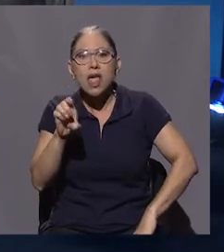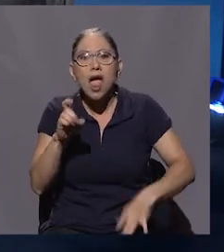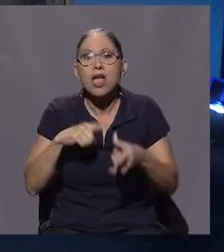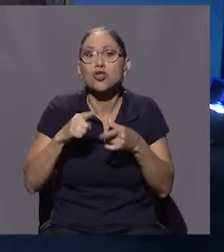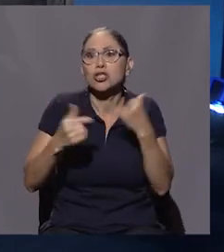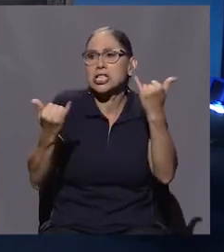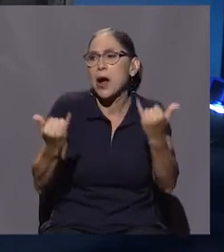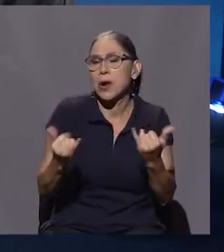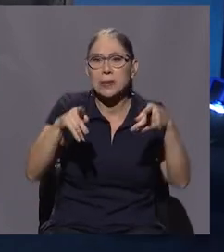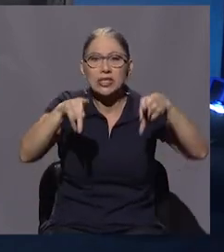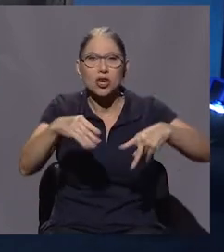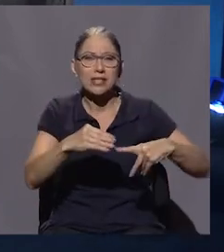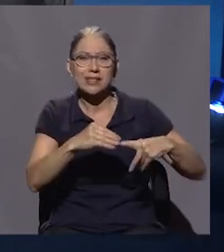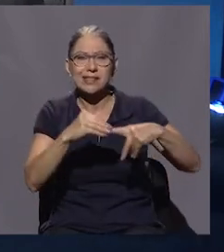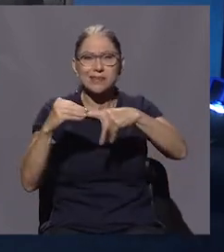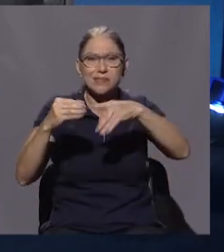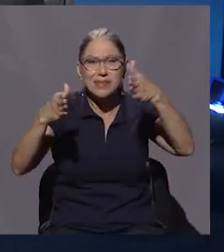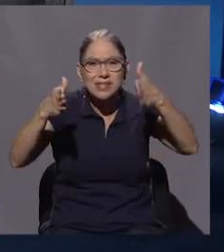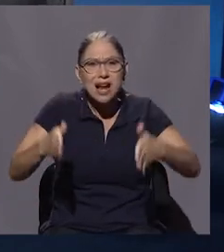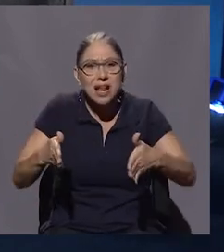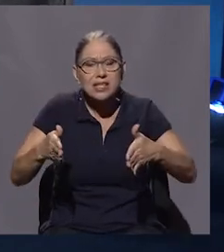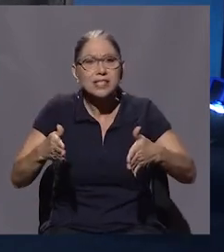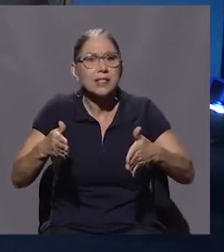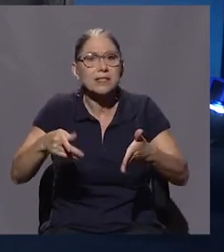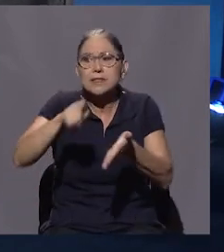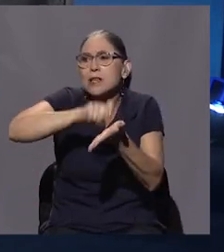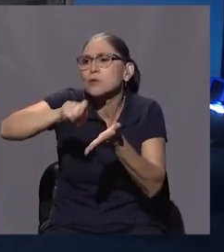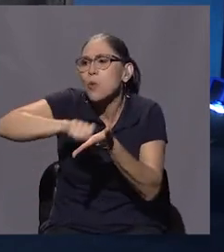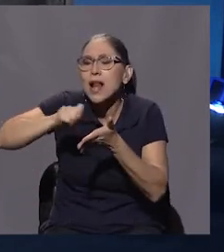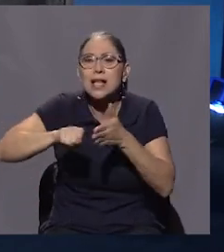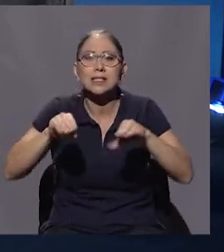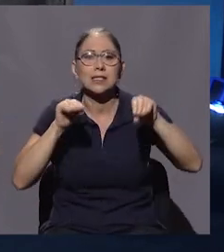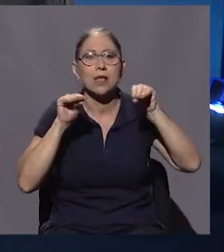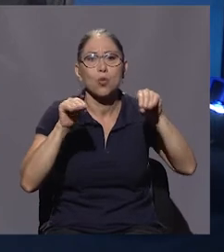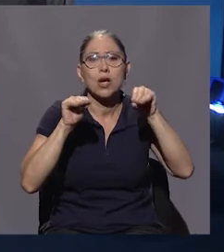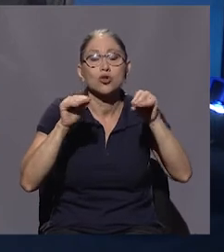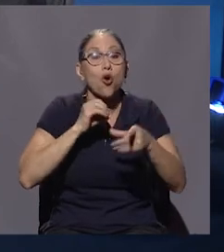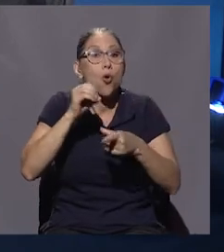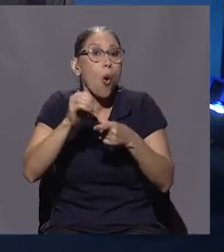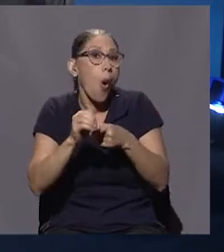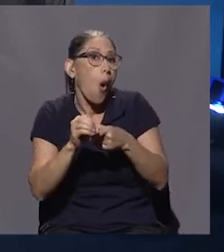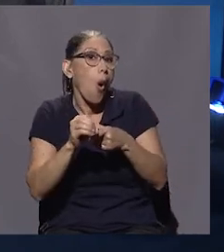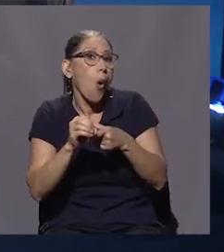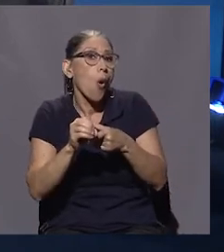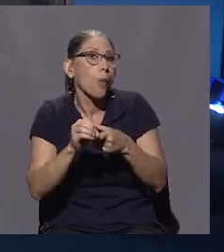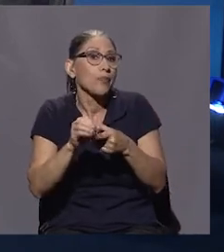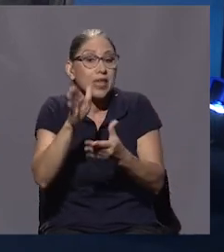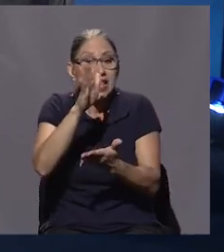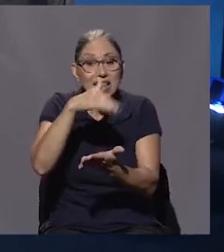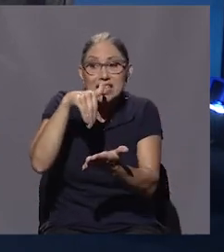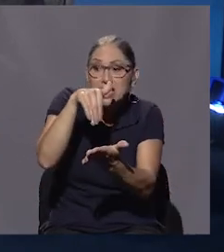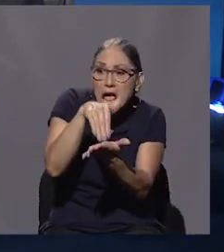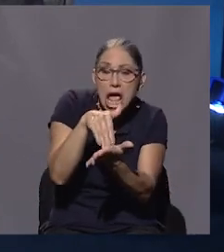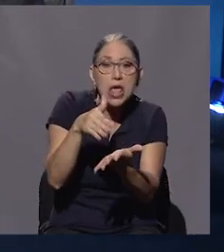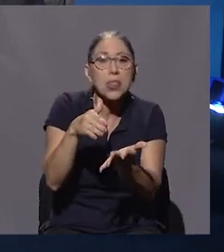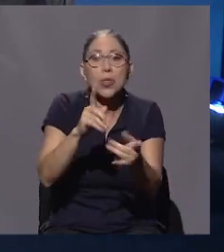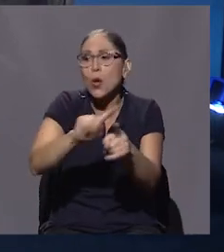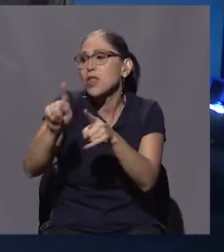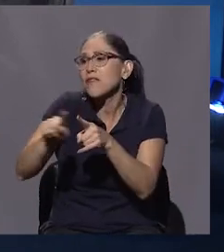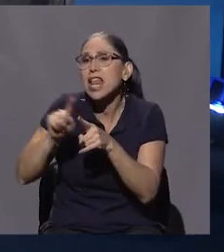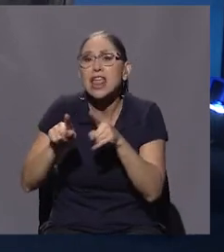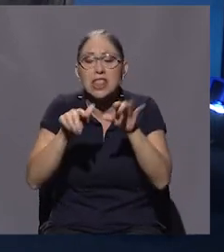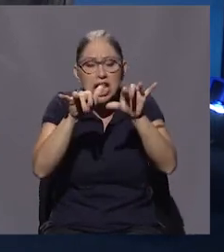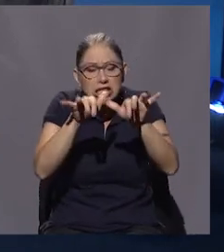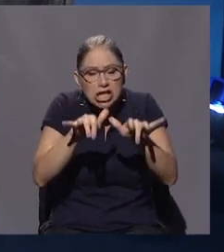escuelas de educación o el centro para hacer el estado de la educación costarricense y de los estados de la